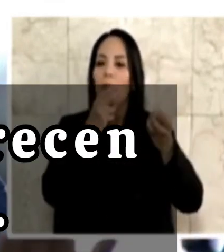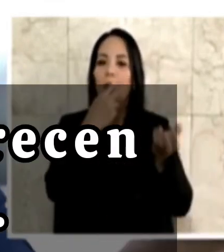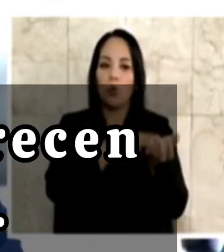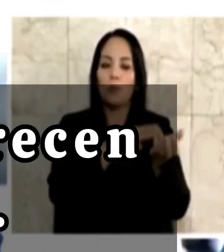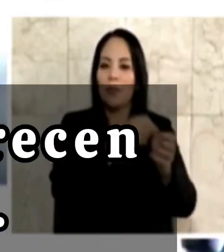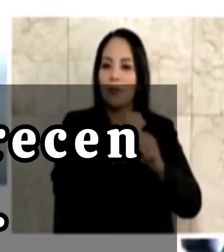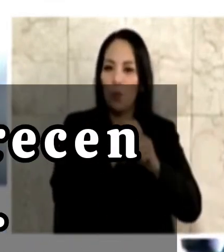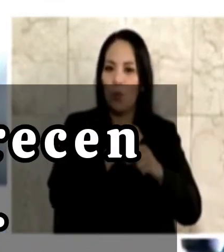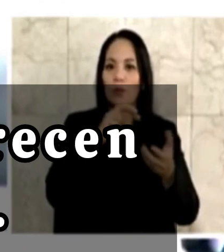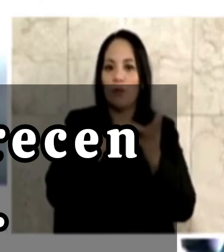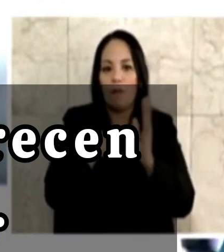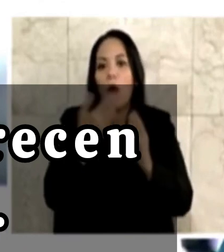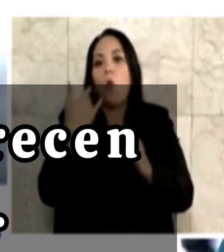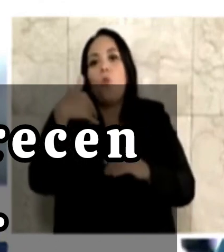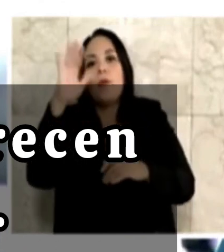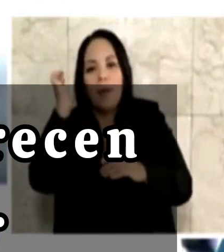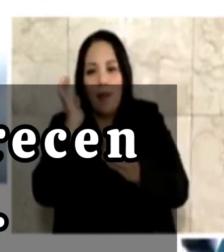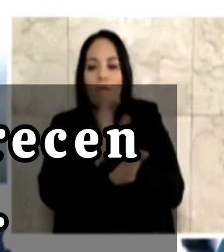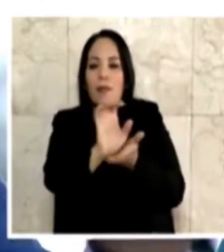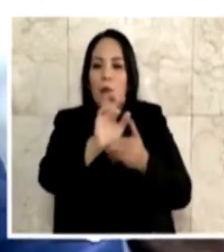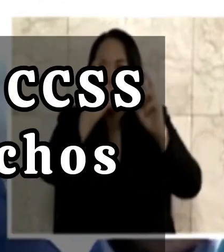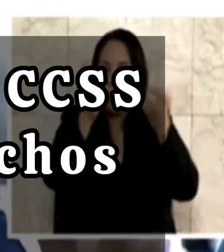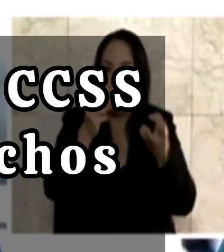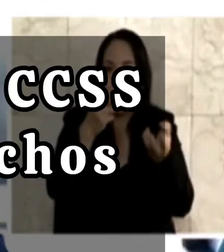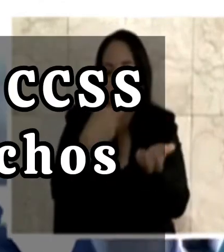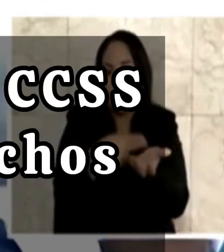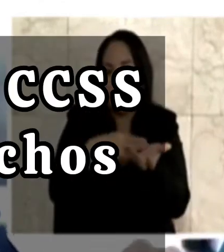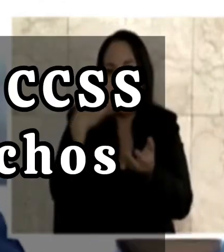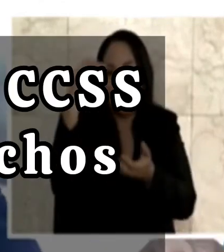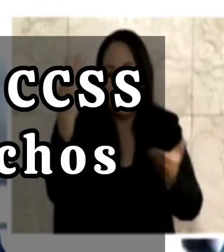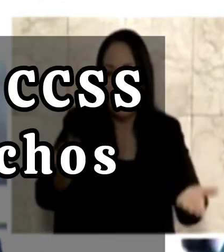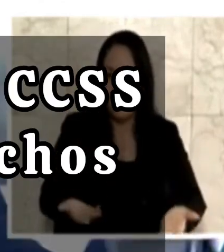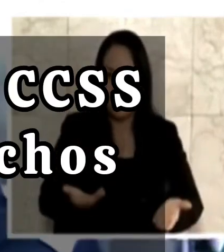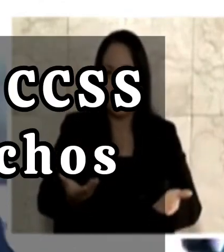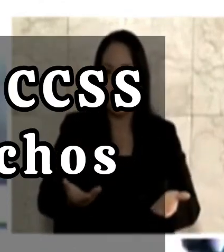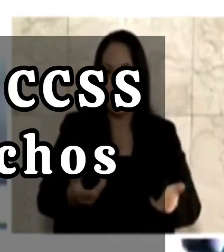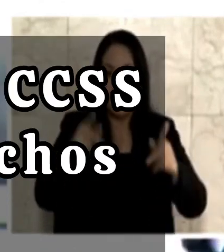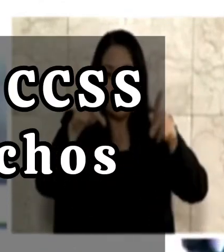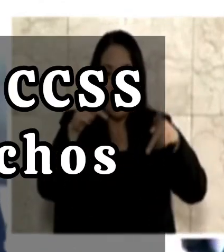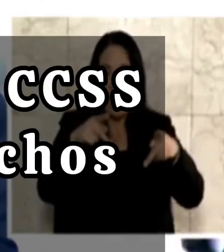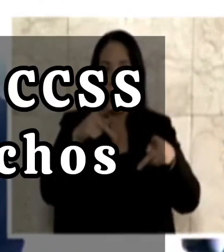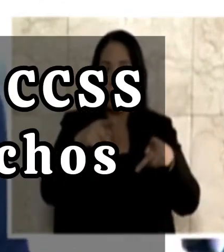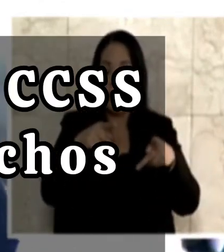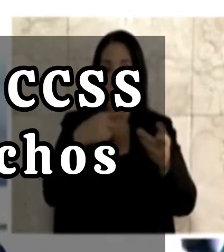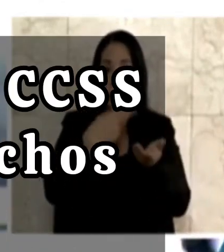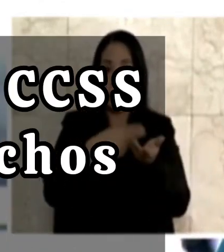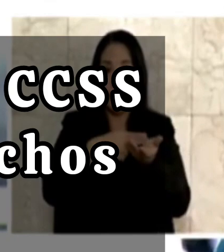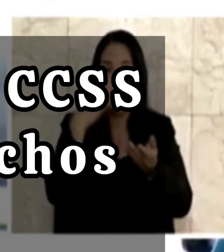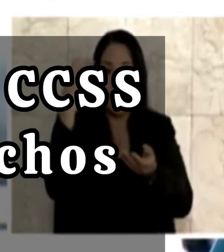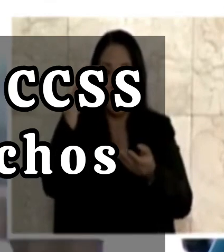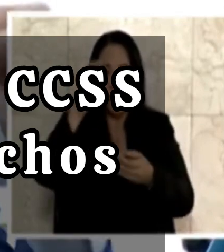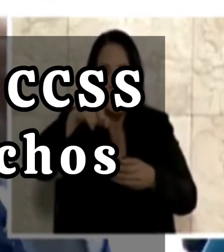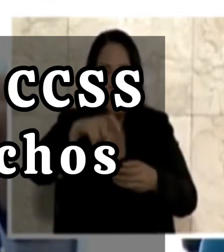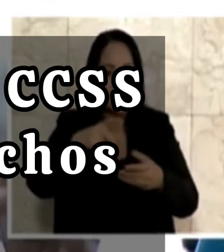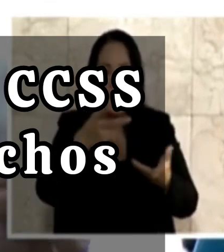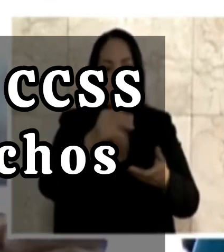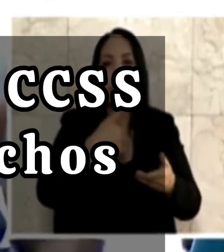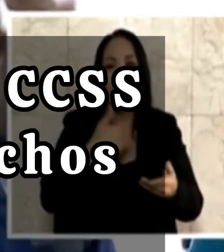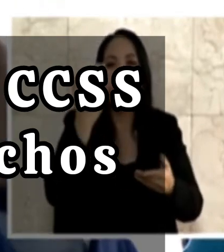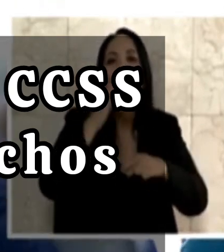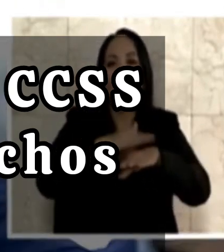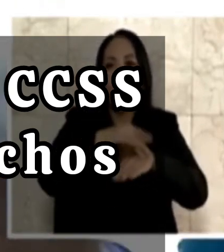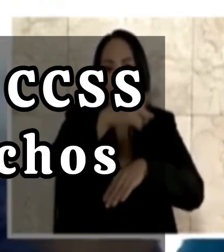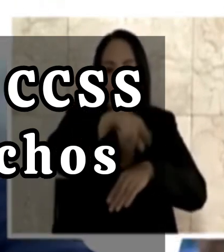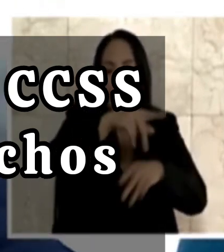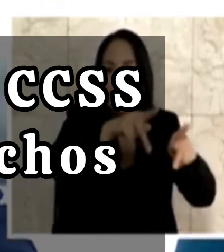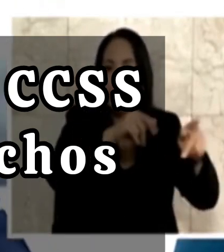evitado lo de Cartago, habría evitado que la gente en Cartago no tenga un hospital nuevo a estas alturas, ni Limón, pero con el problema de